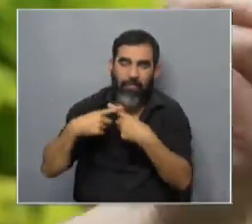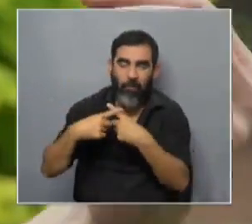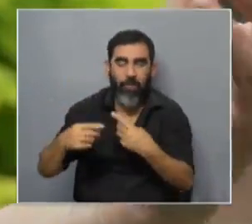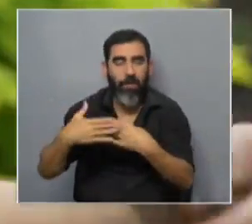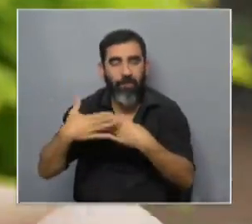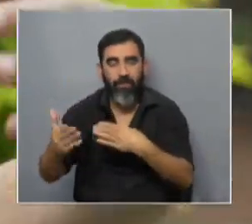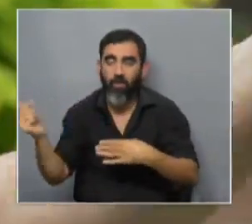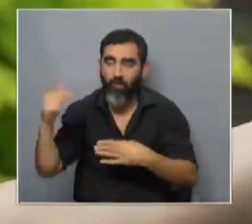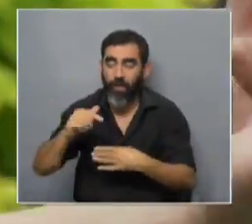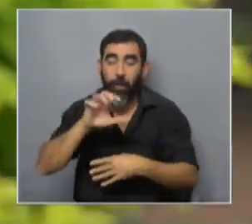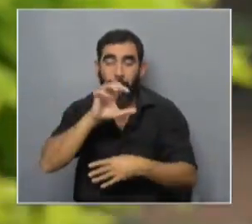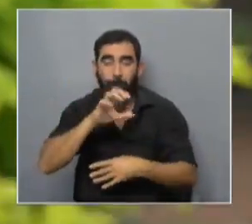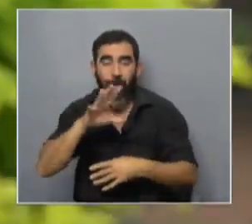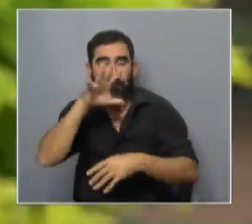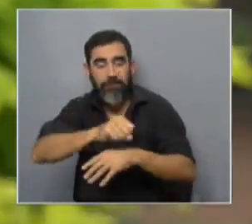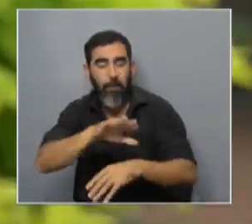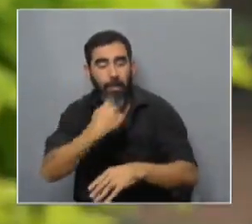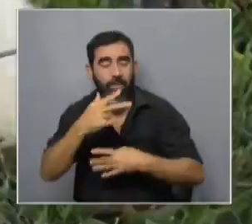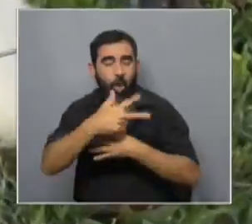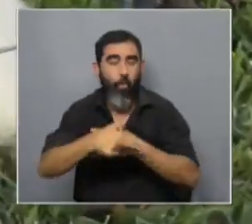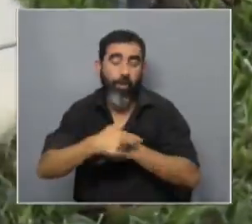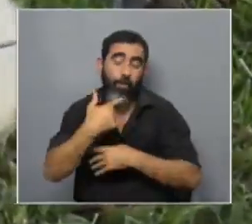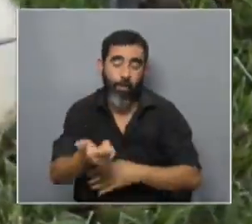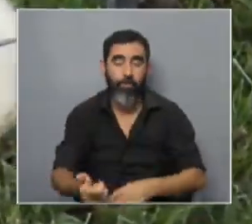que vienen cuyos perros vienen y matan las orillas